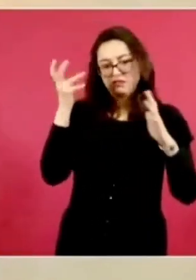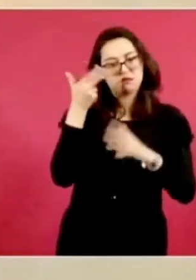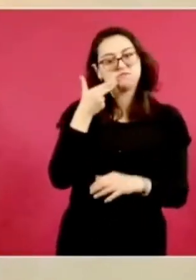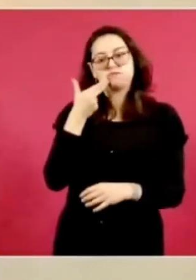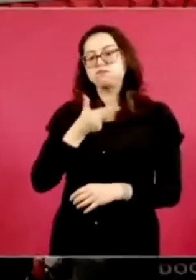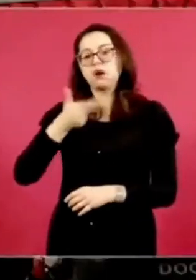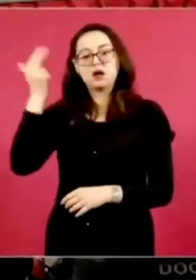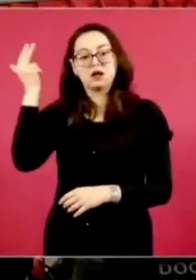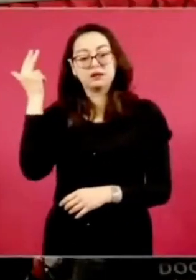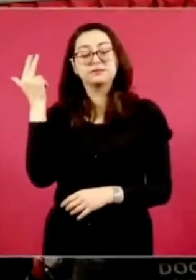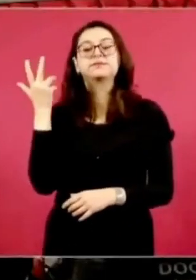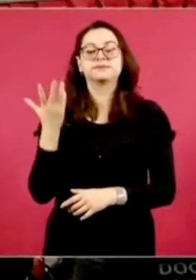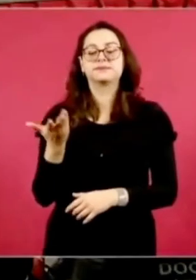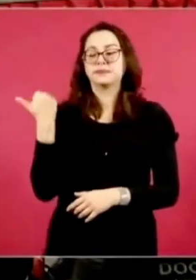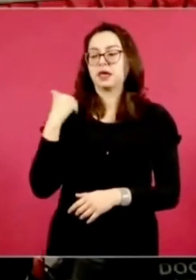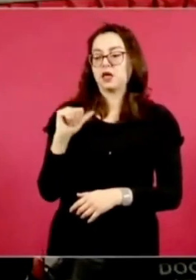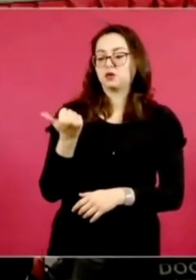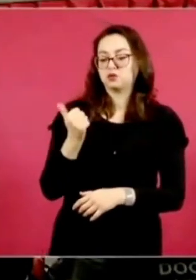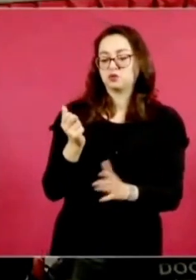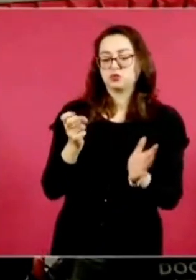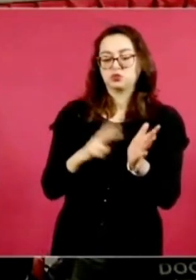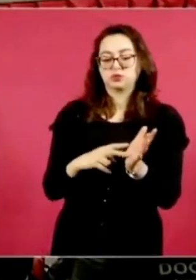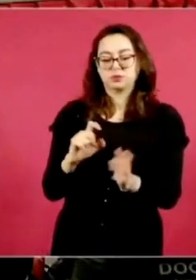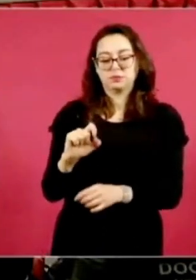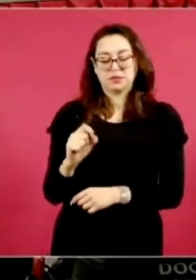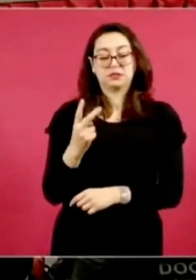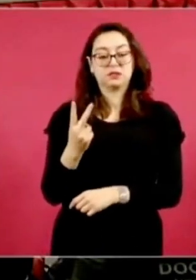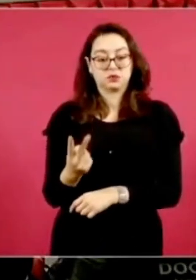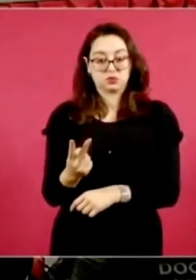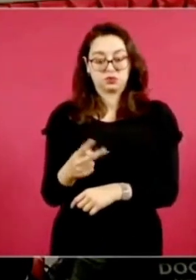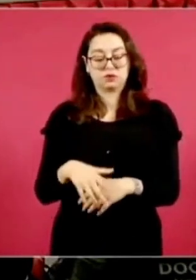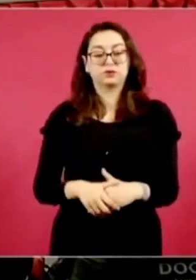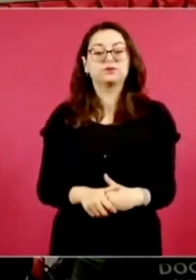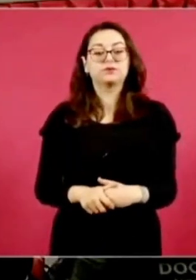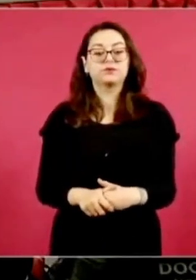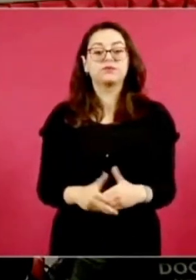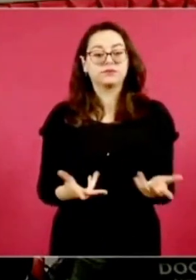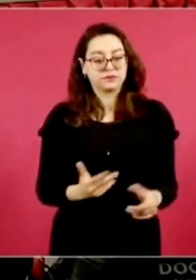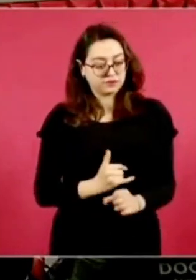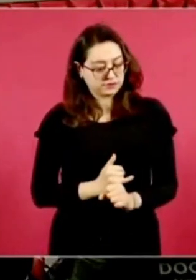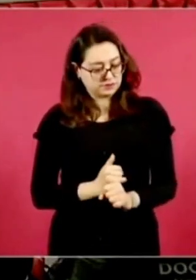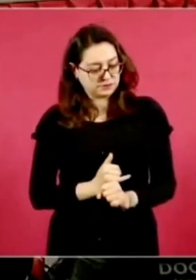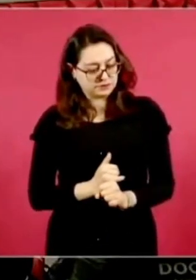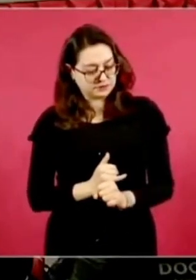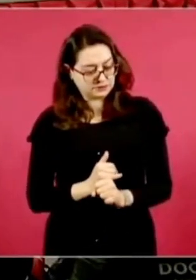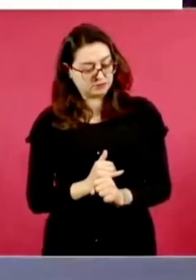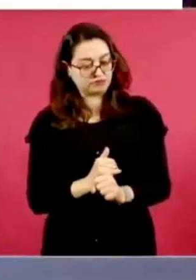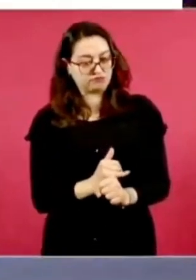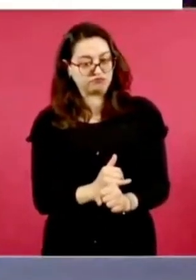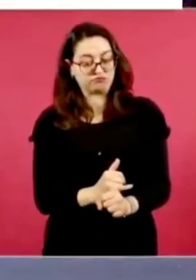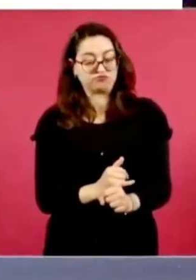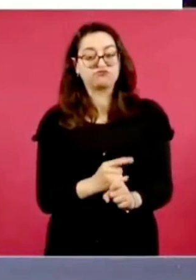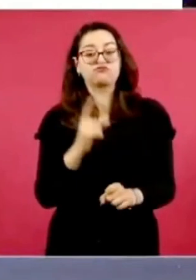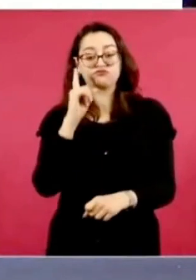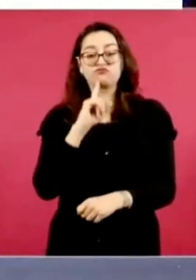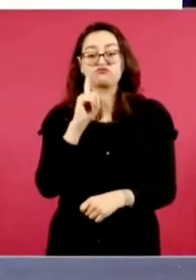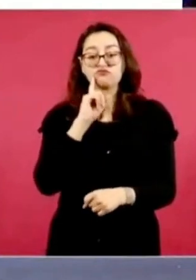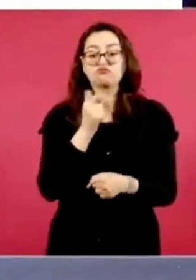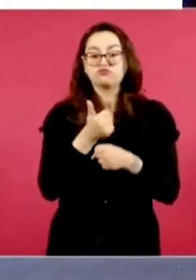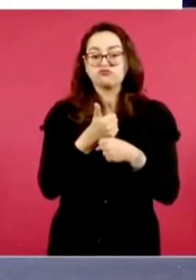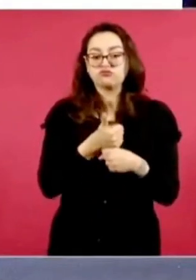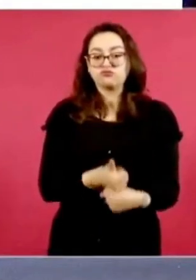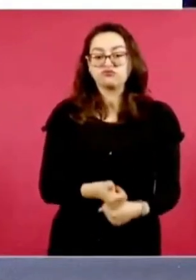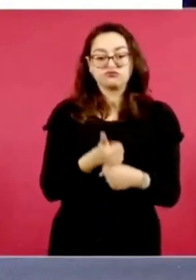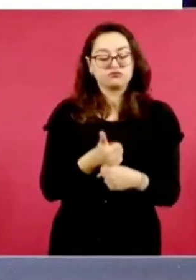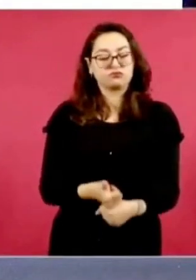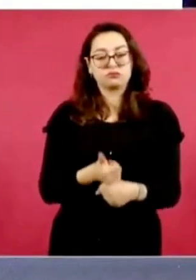en agosto del 2022. De acuerdo con las investigaciones, la víctima sufrió diferentes